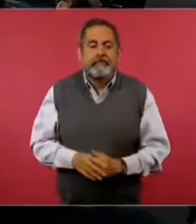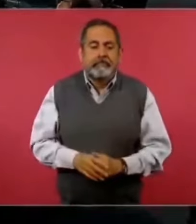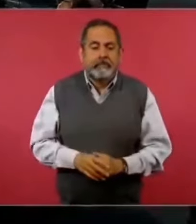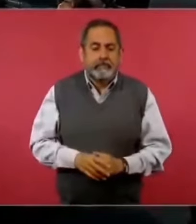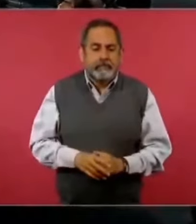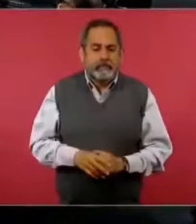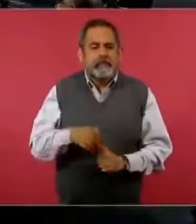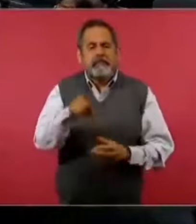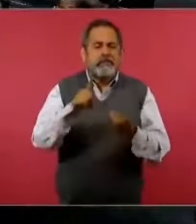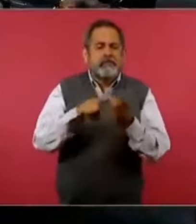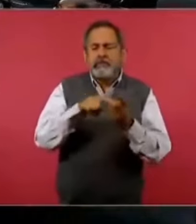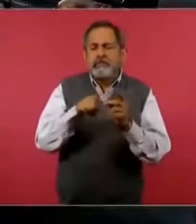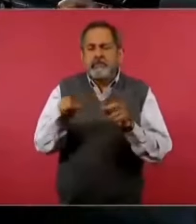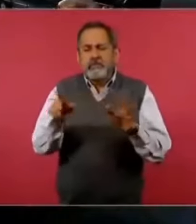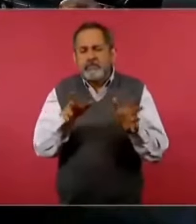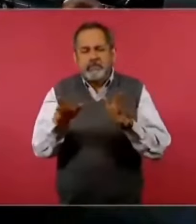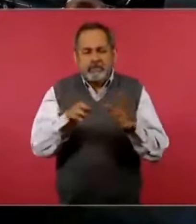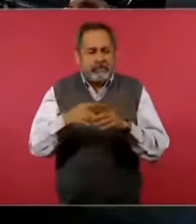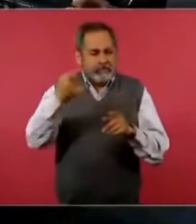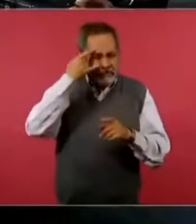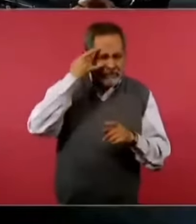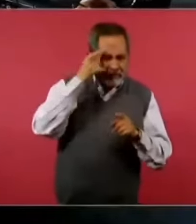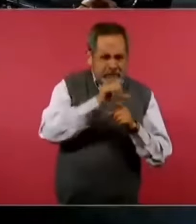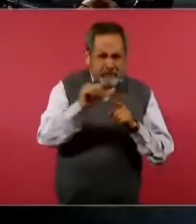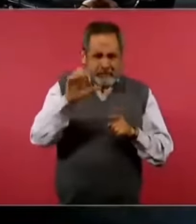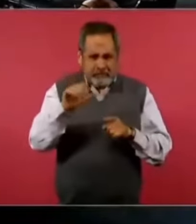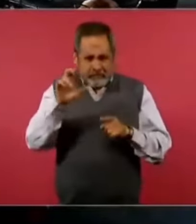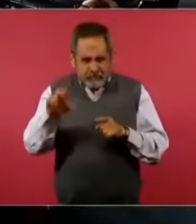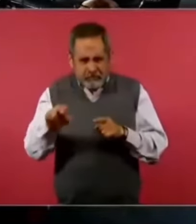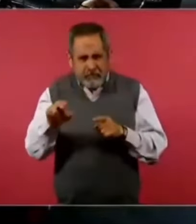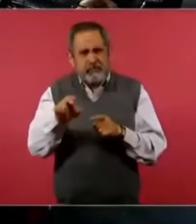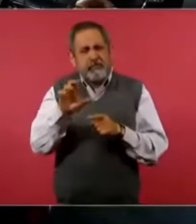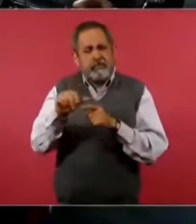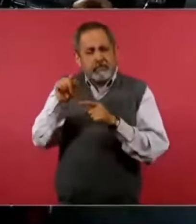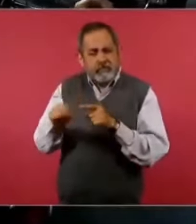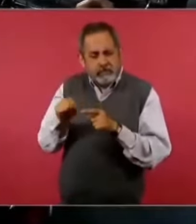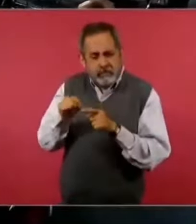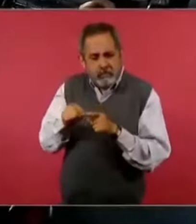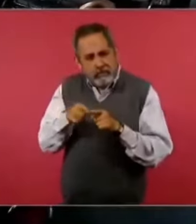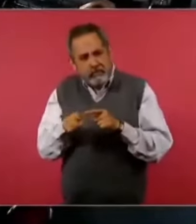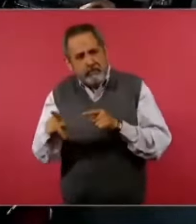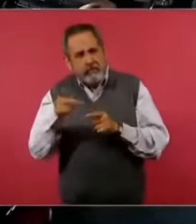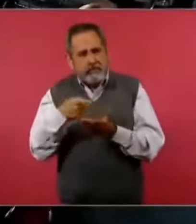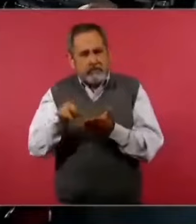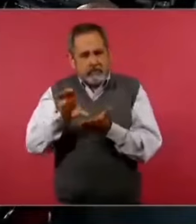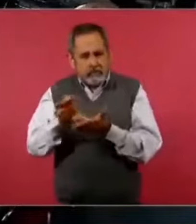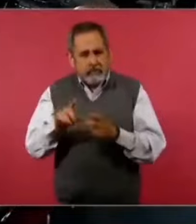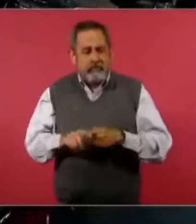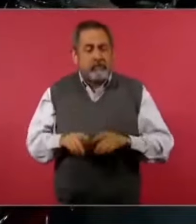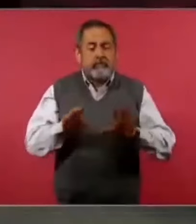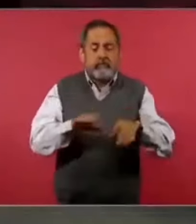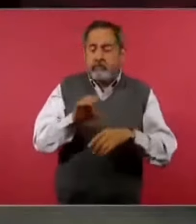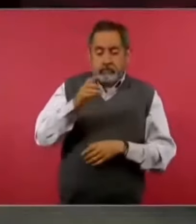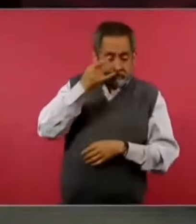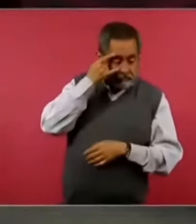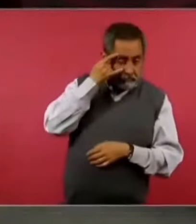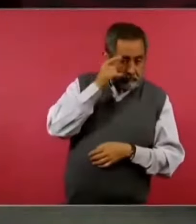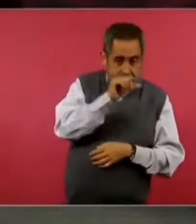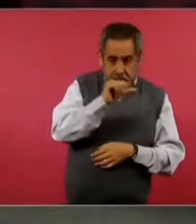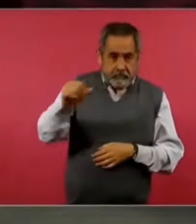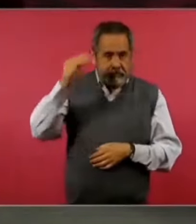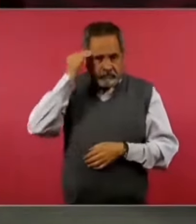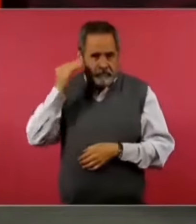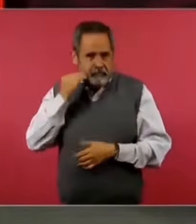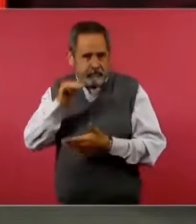¿De dónde a dónde sería el trayecto, presidente? ¿De Campeche a Cancún y en Cancún o bueno, hasta Playa del Carmen? Campeche a Yucatán, a Mérida.